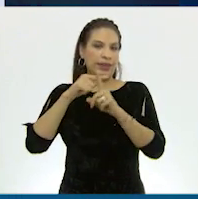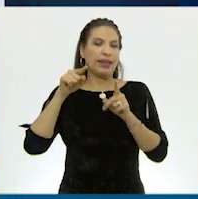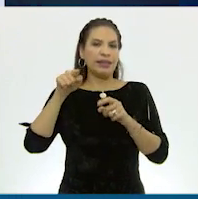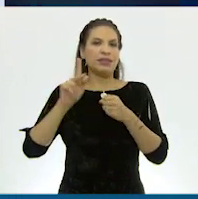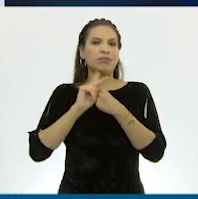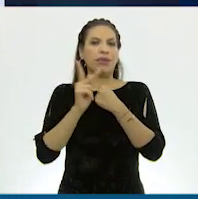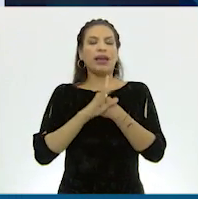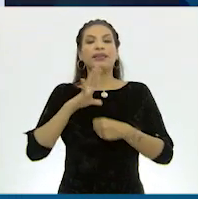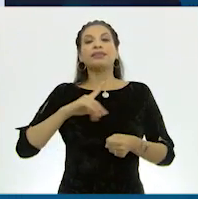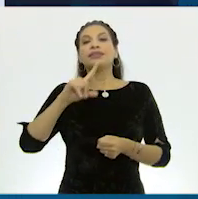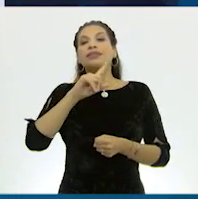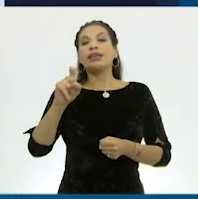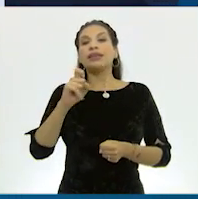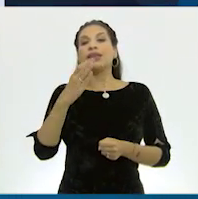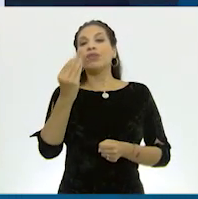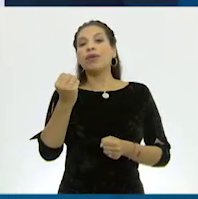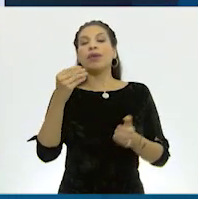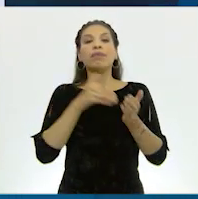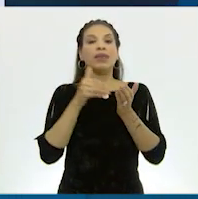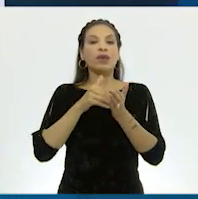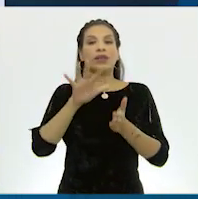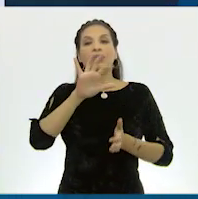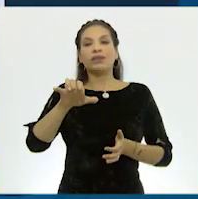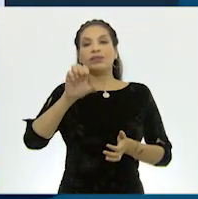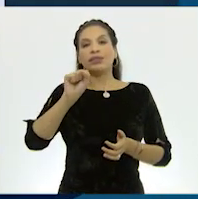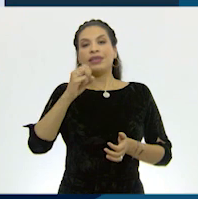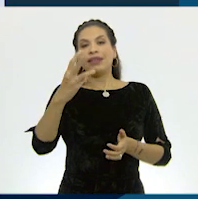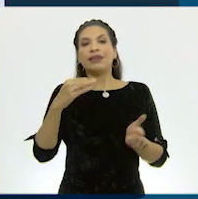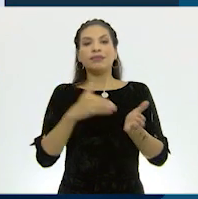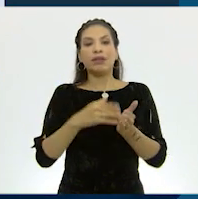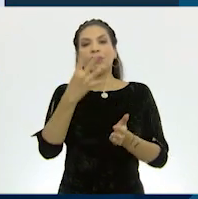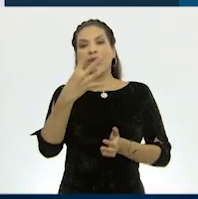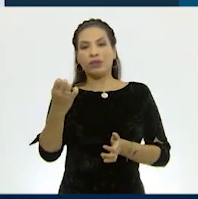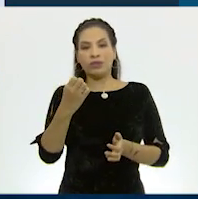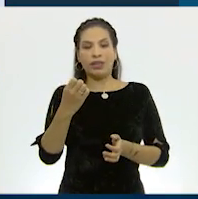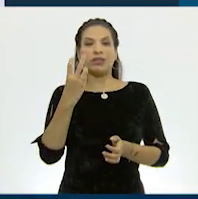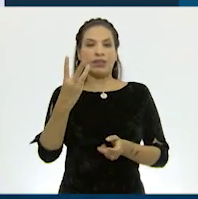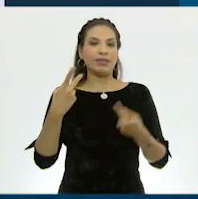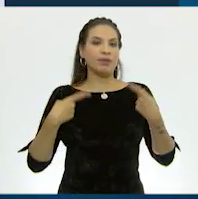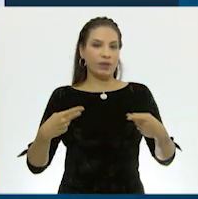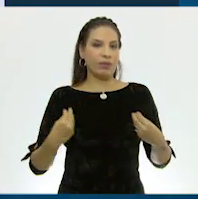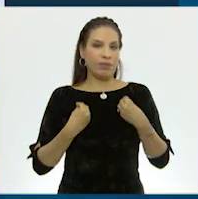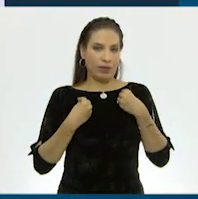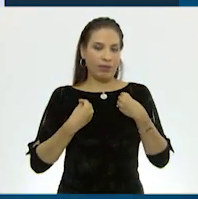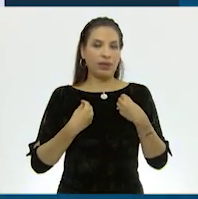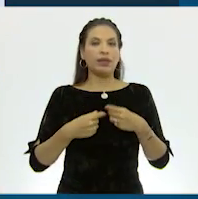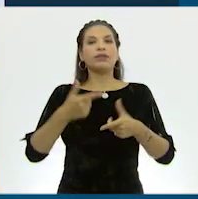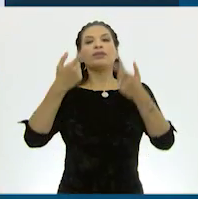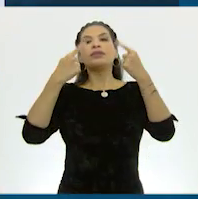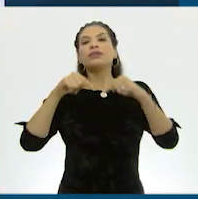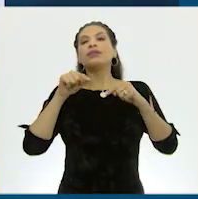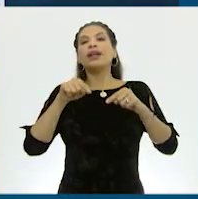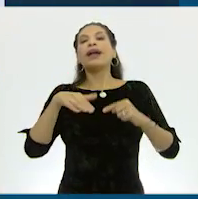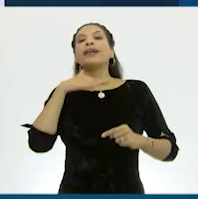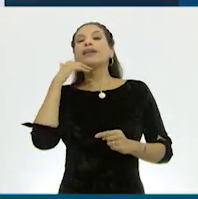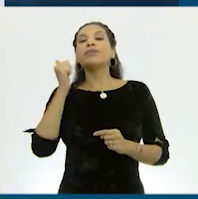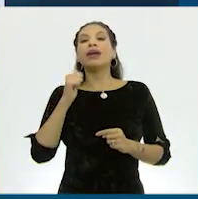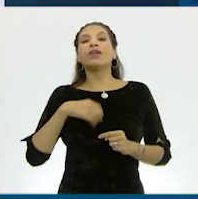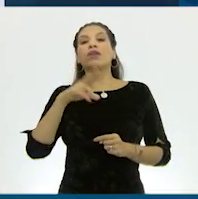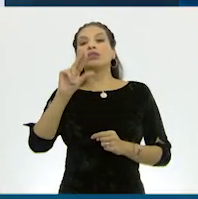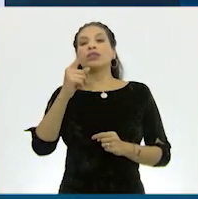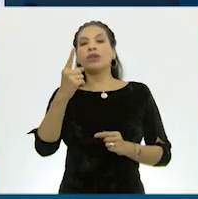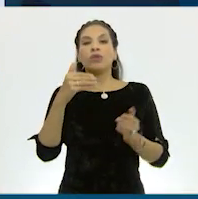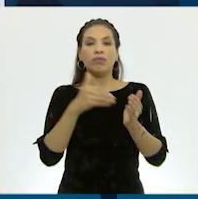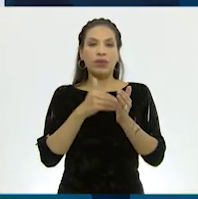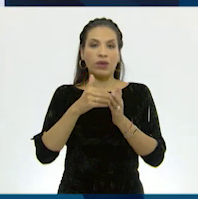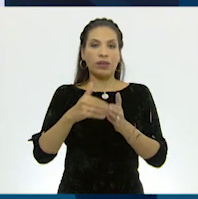nación tiene 109.563.403 habitantes. Siguen Alemania con 81